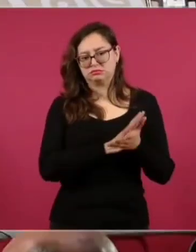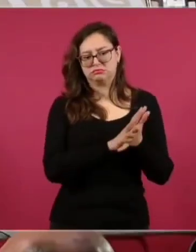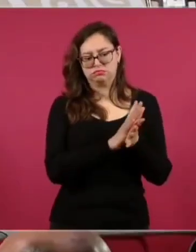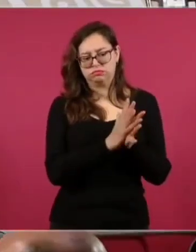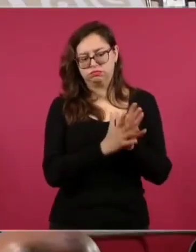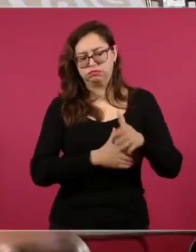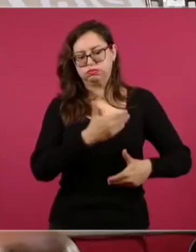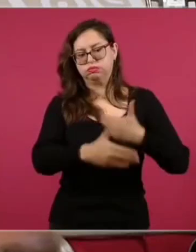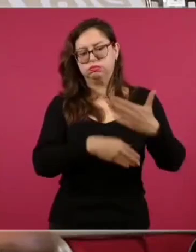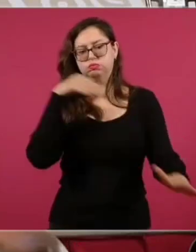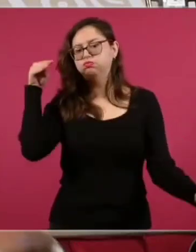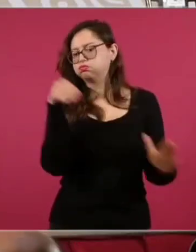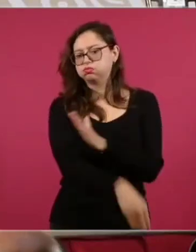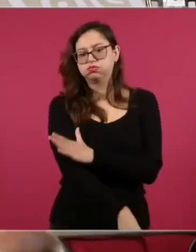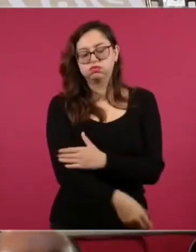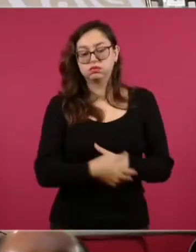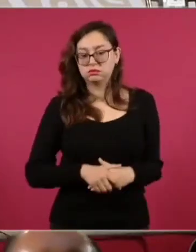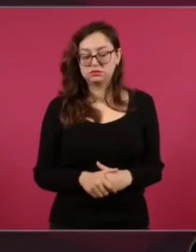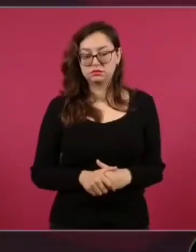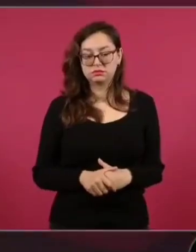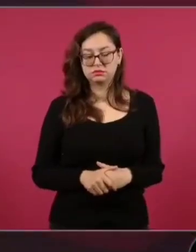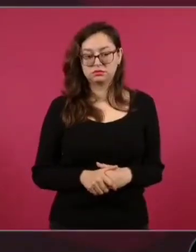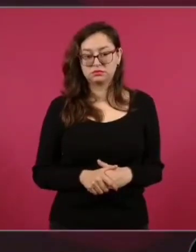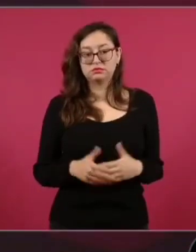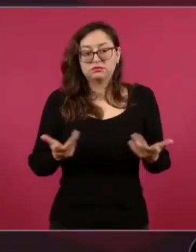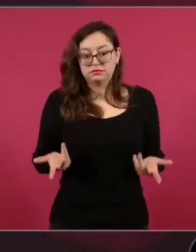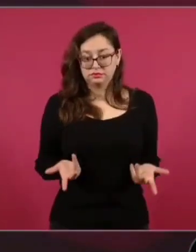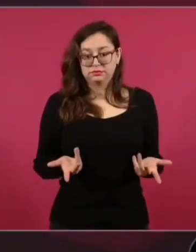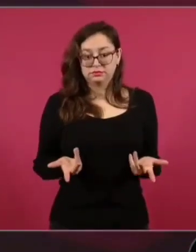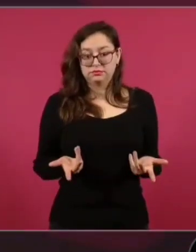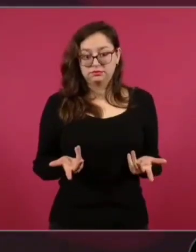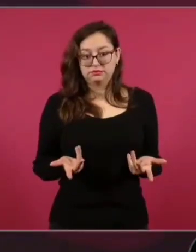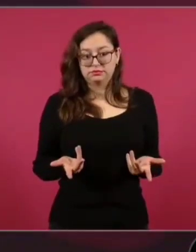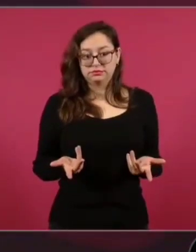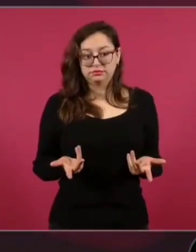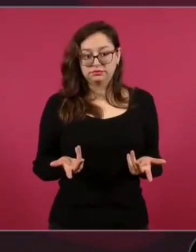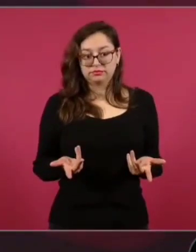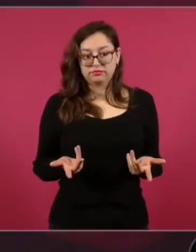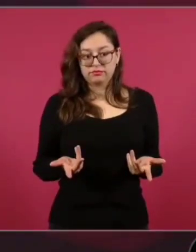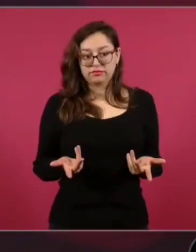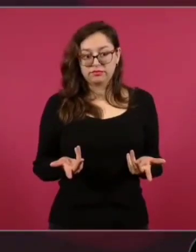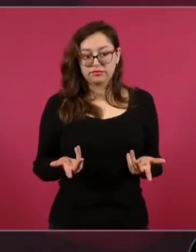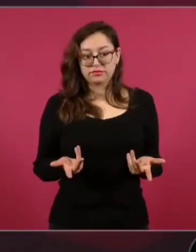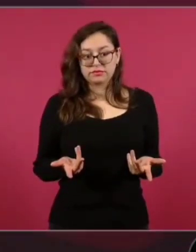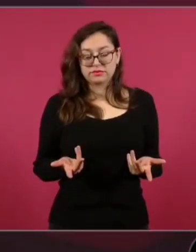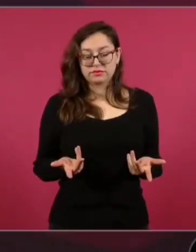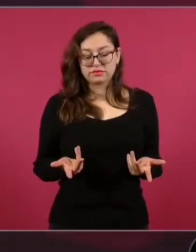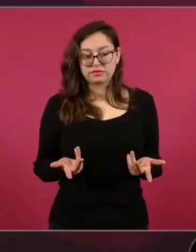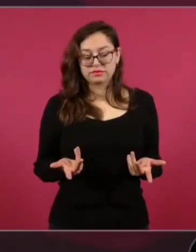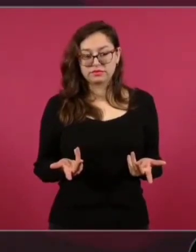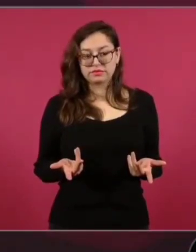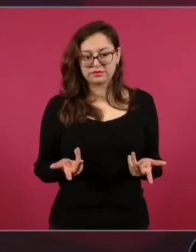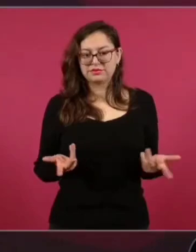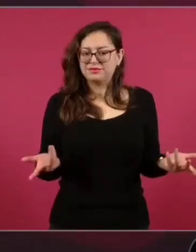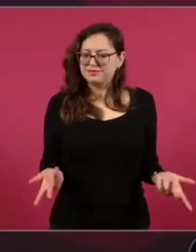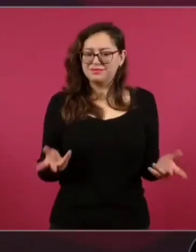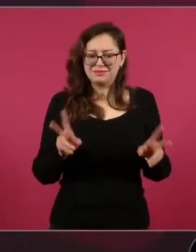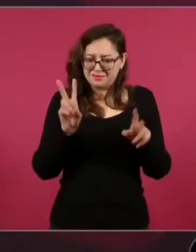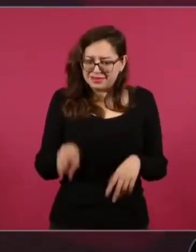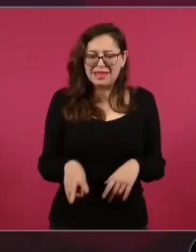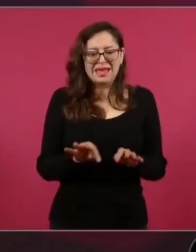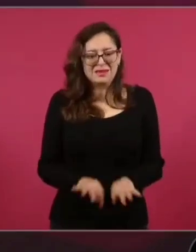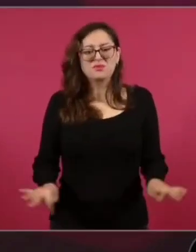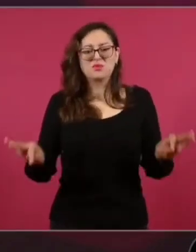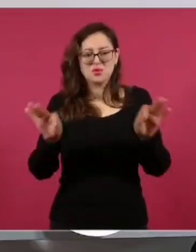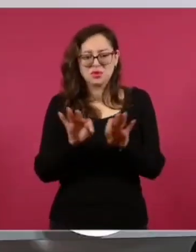en infelicidad. Entonces, ¿por qué no hay? Esto es importantísimo.